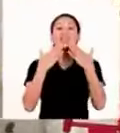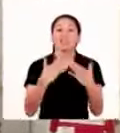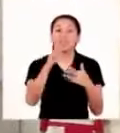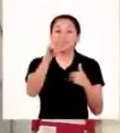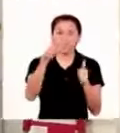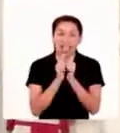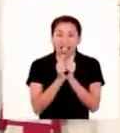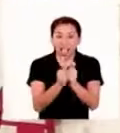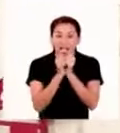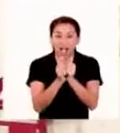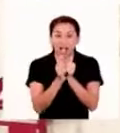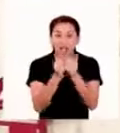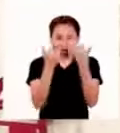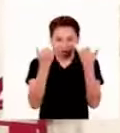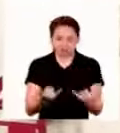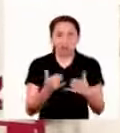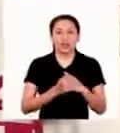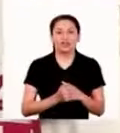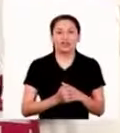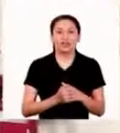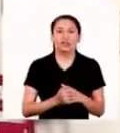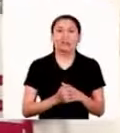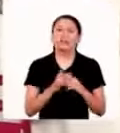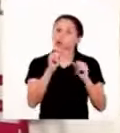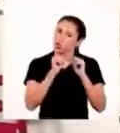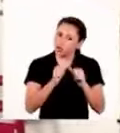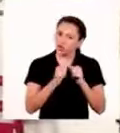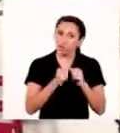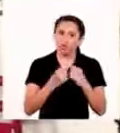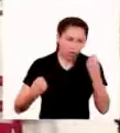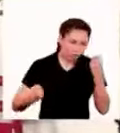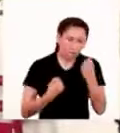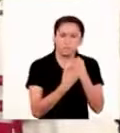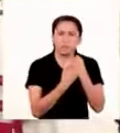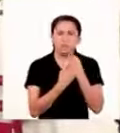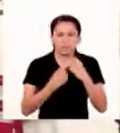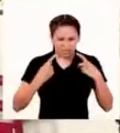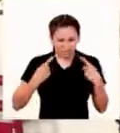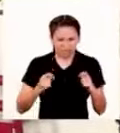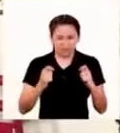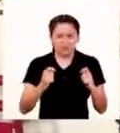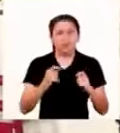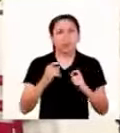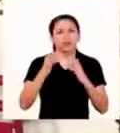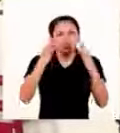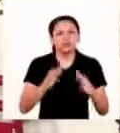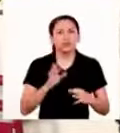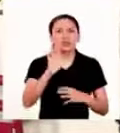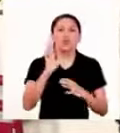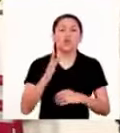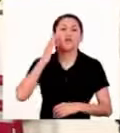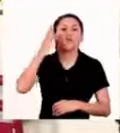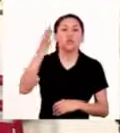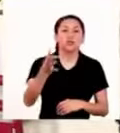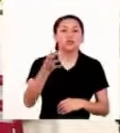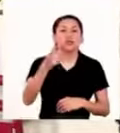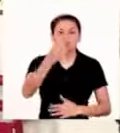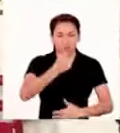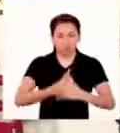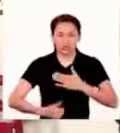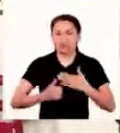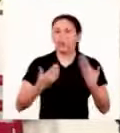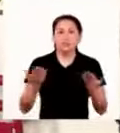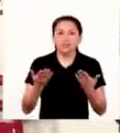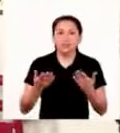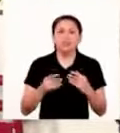gracias por acompañarnos el día de hoy sigamos poniendo todo nuestro esfuerzo para asegurar un mejor futuro a sus hijas e